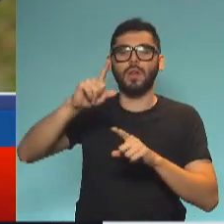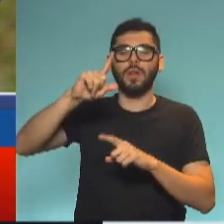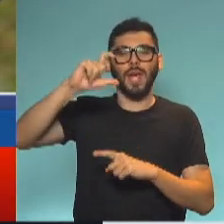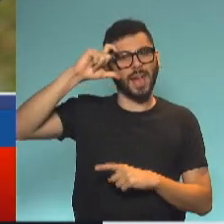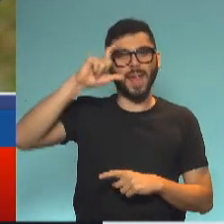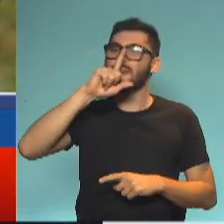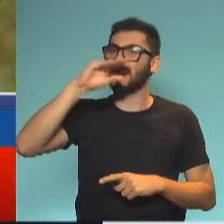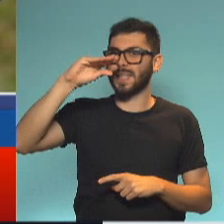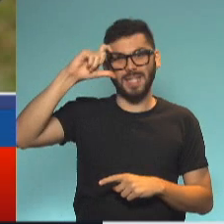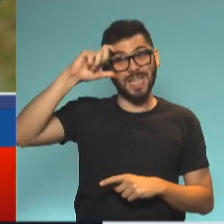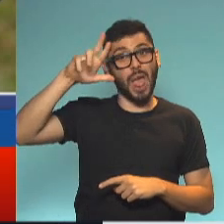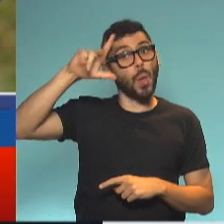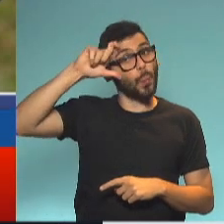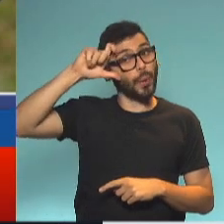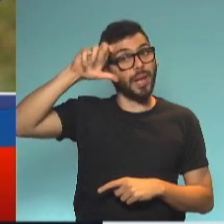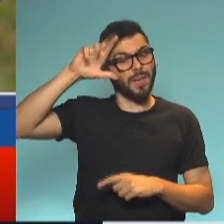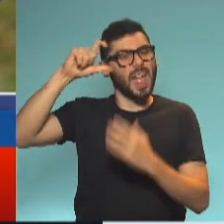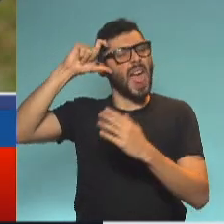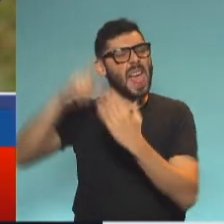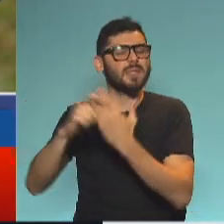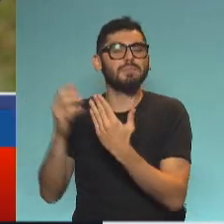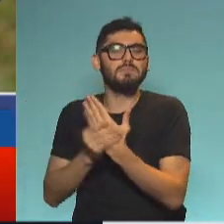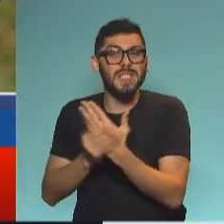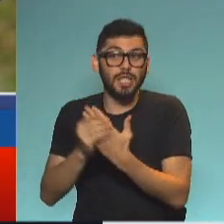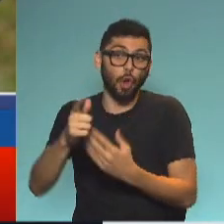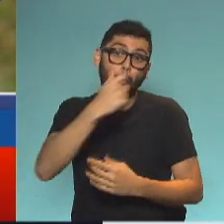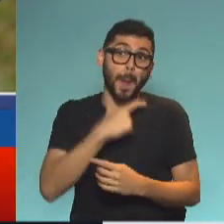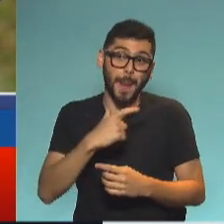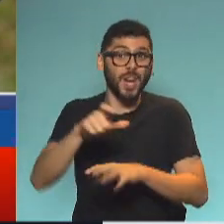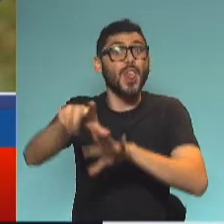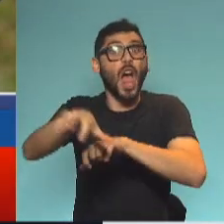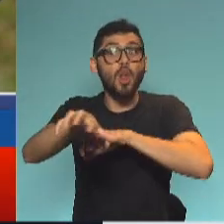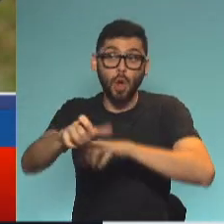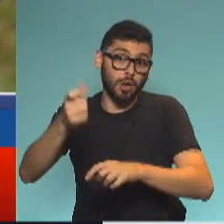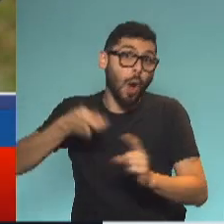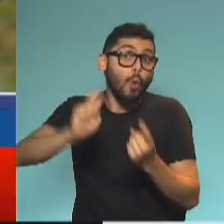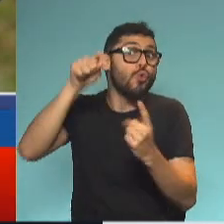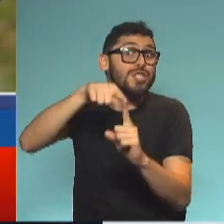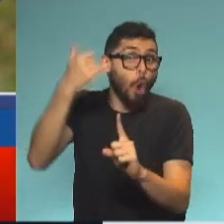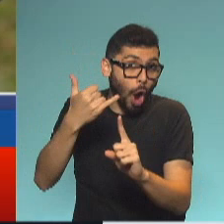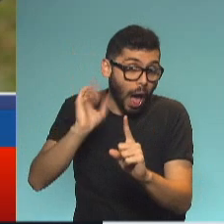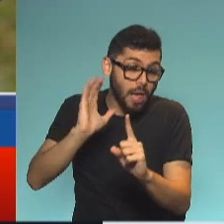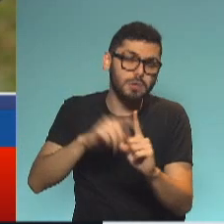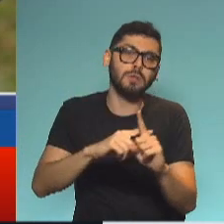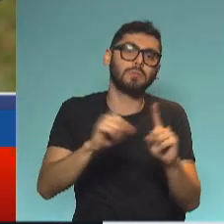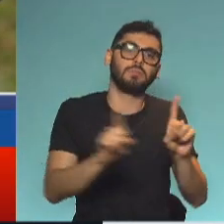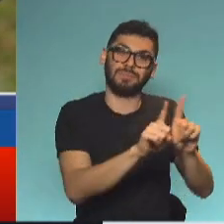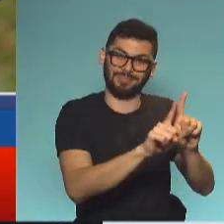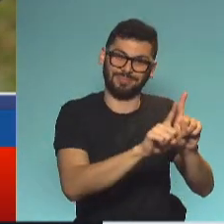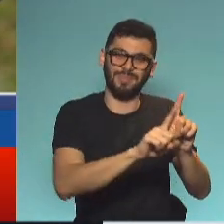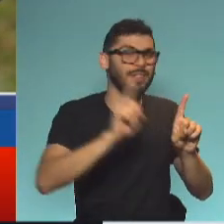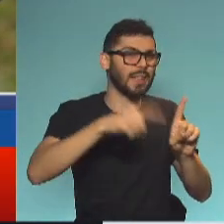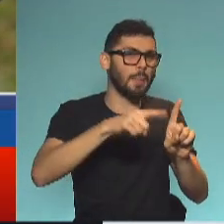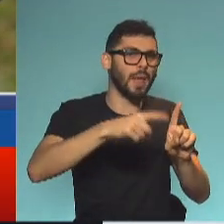Agricultura del gobierno de Macri y es esencialmente un hombre proveniente de